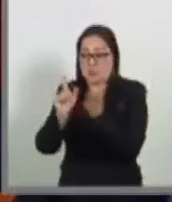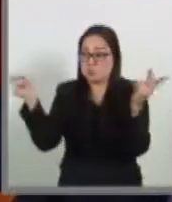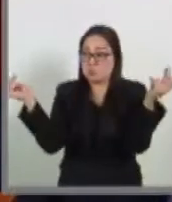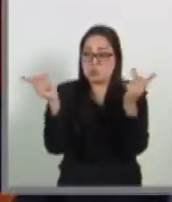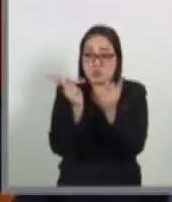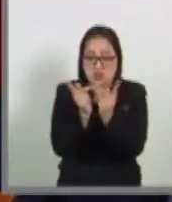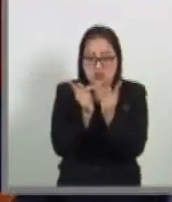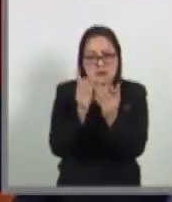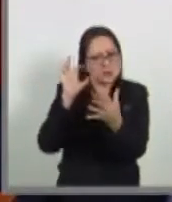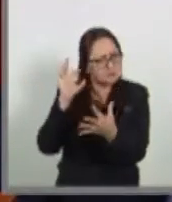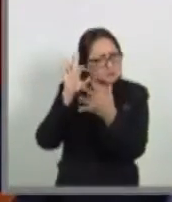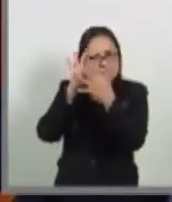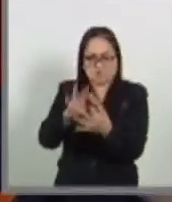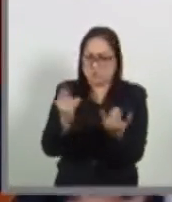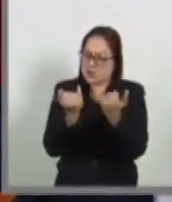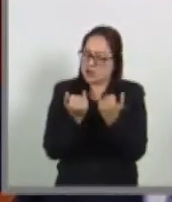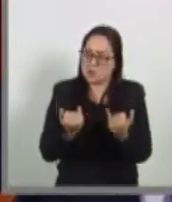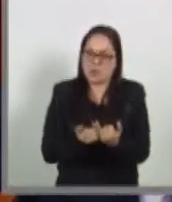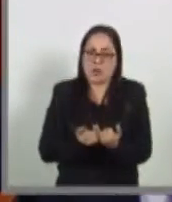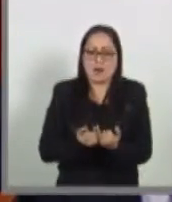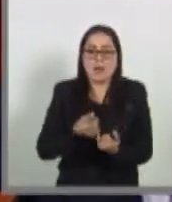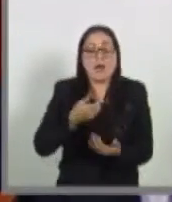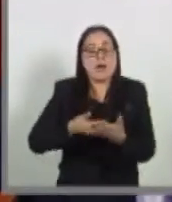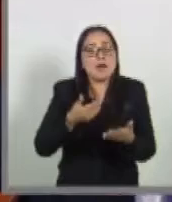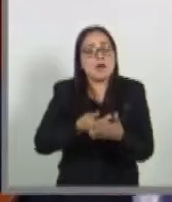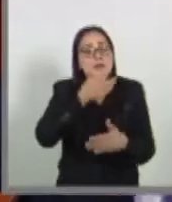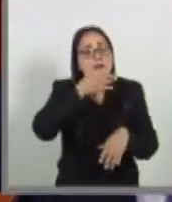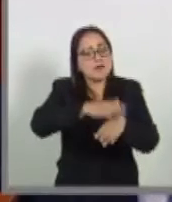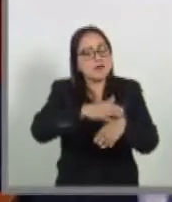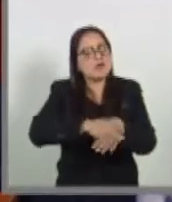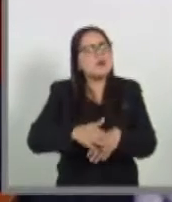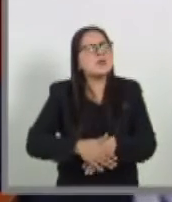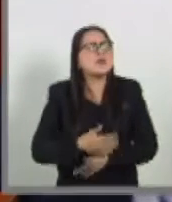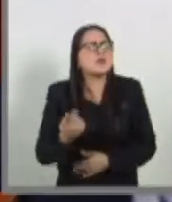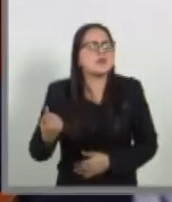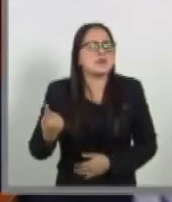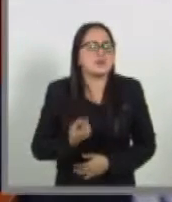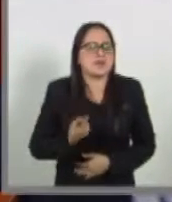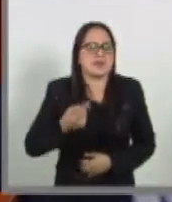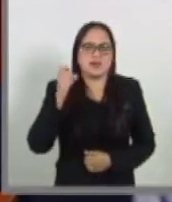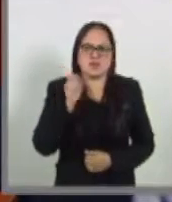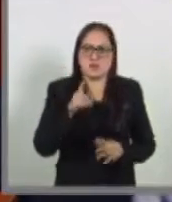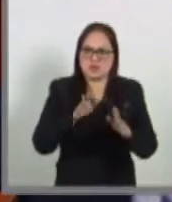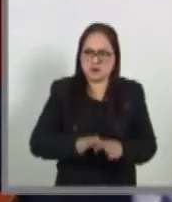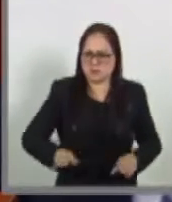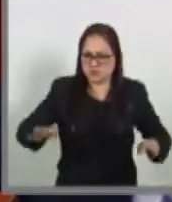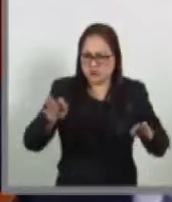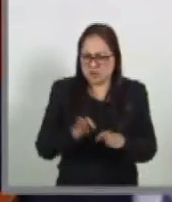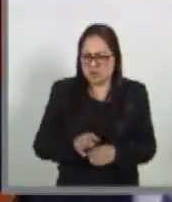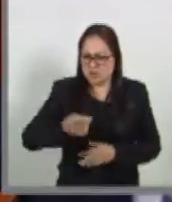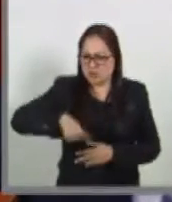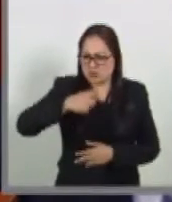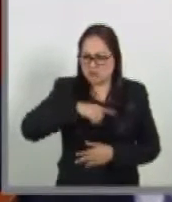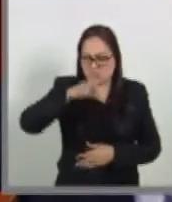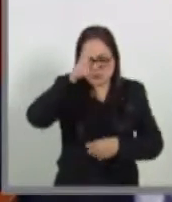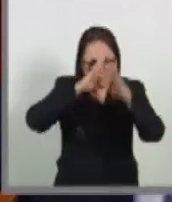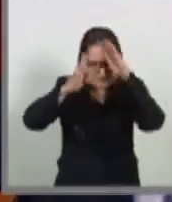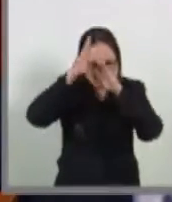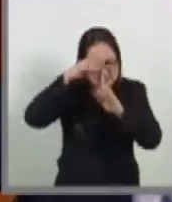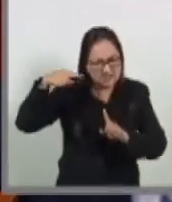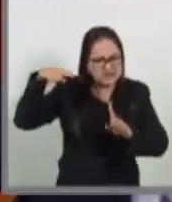Pero sobre todo, y ya hago aquí el llamado a la atención, porque me parece que también es importante porque nos permite reflexionar